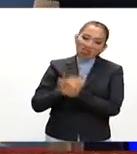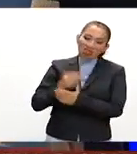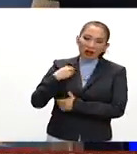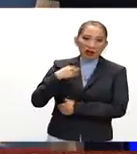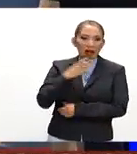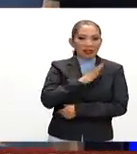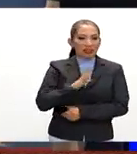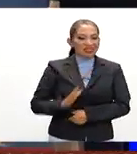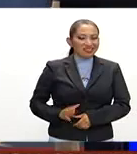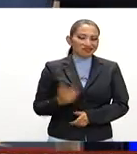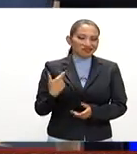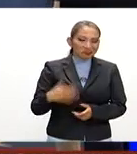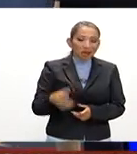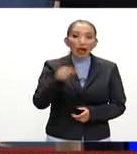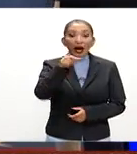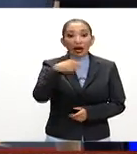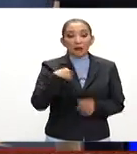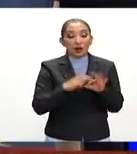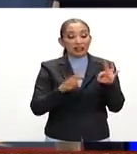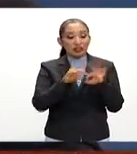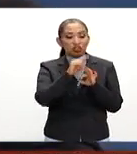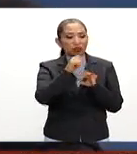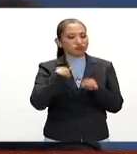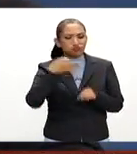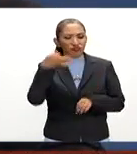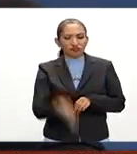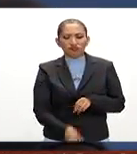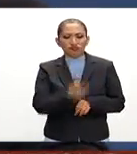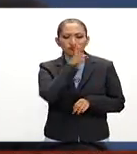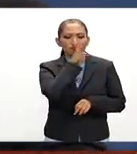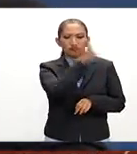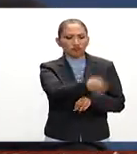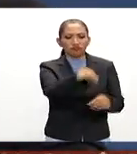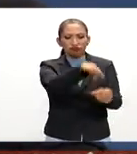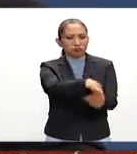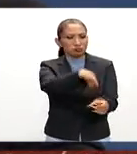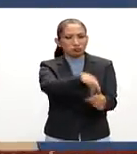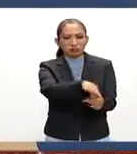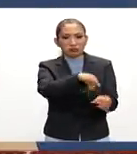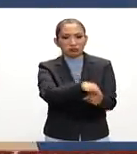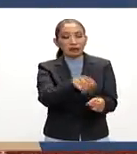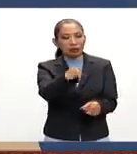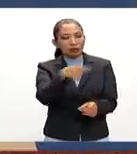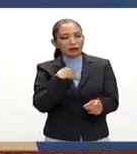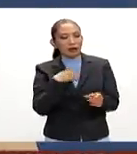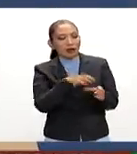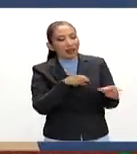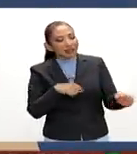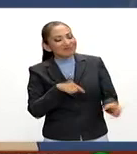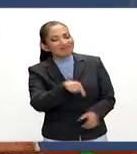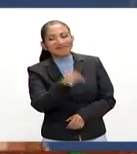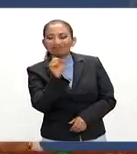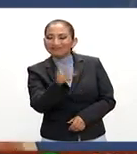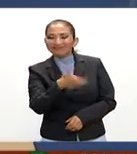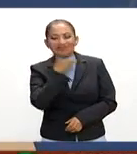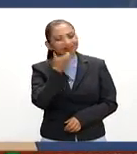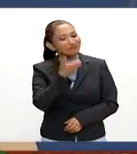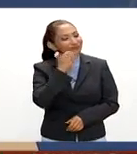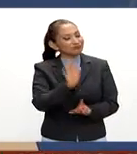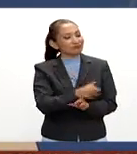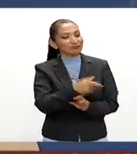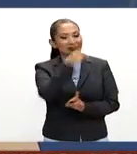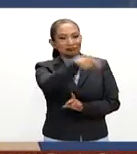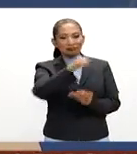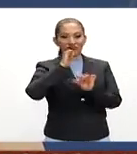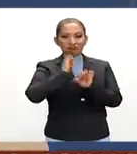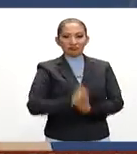candidato. El momento clave fue cuando Trump se negó a aceptar el resultado electoral, con lo que se alejó de lo que tradicionalmente ha sido la bandera de